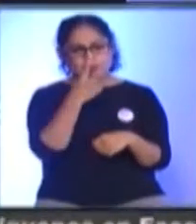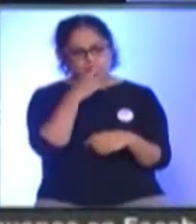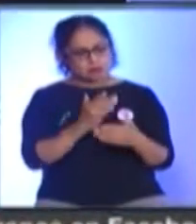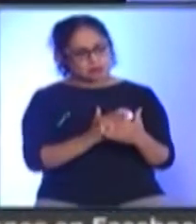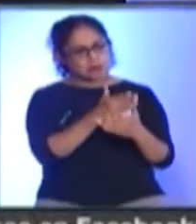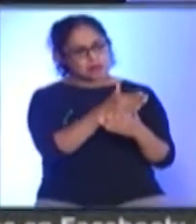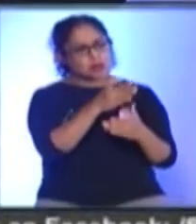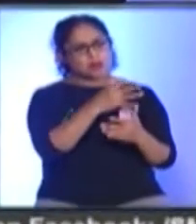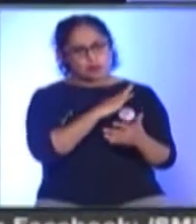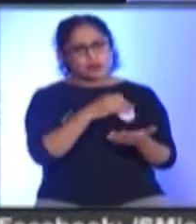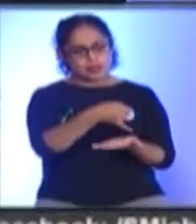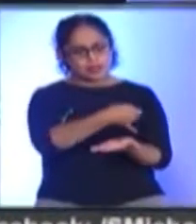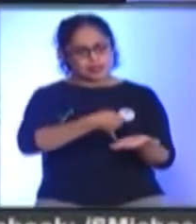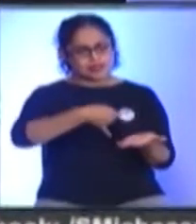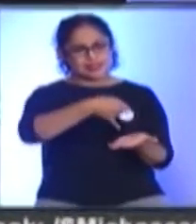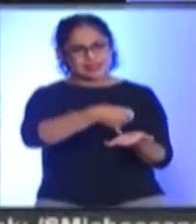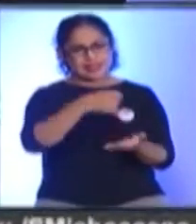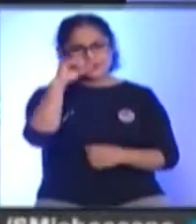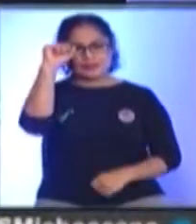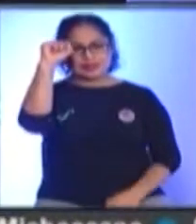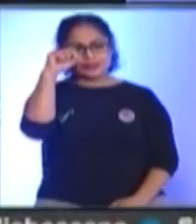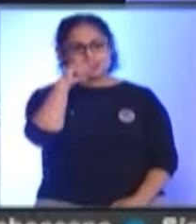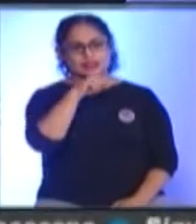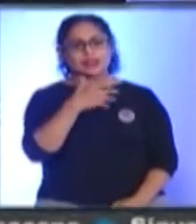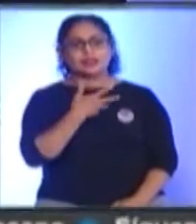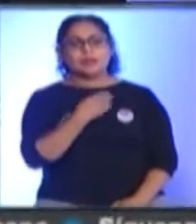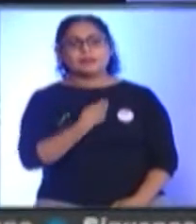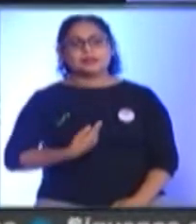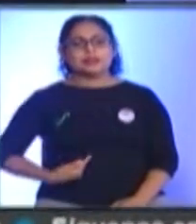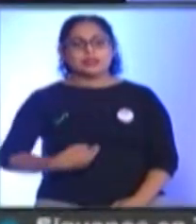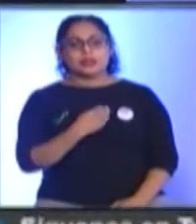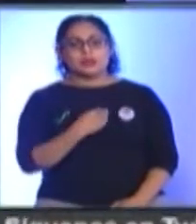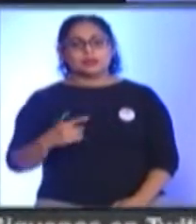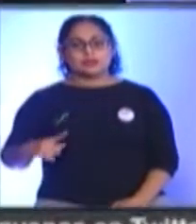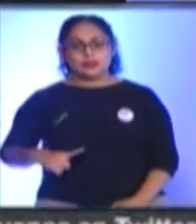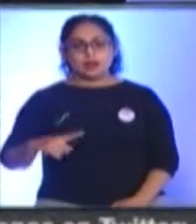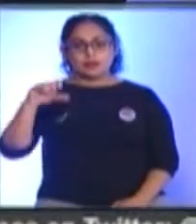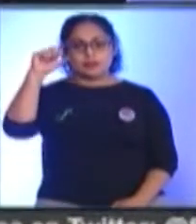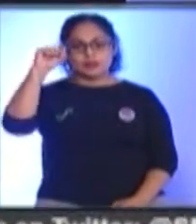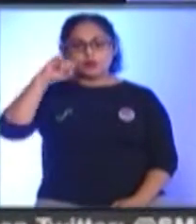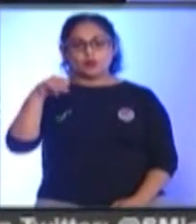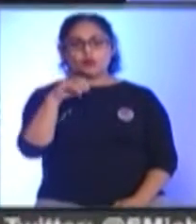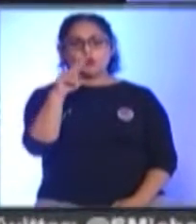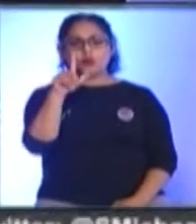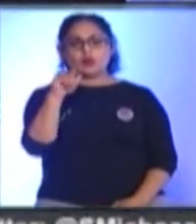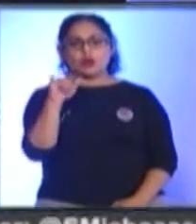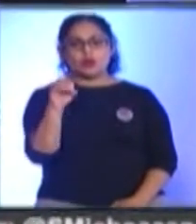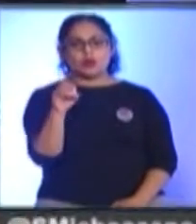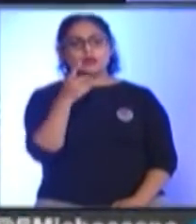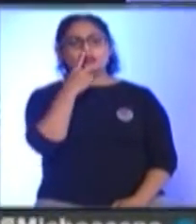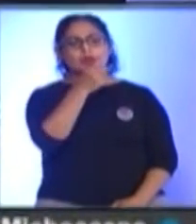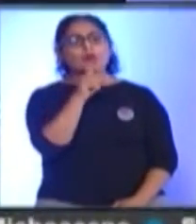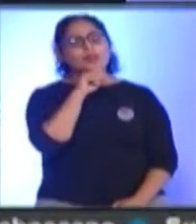Visiten la isla De Janitzio Así lo señaló En entrevista El presidente Municipal De Pátzcuaro Julio Arreola Vázquez Quien anunció Que también